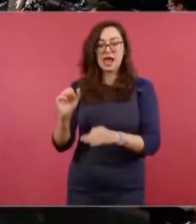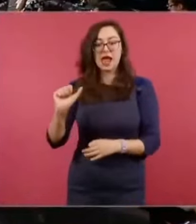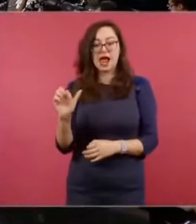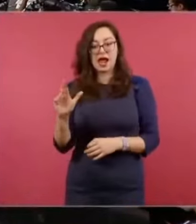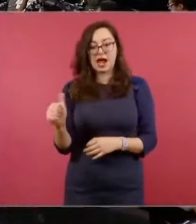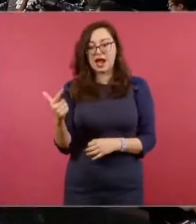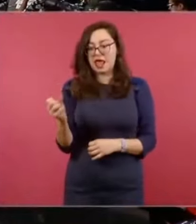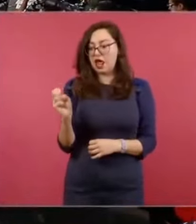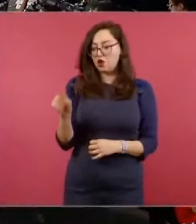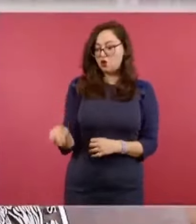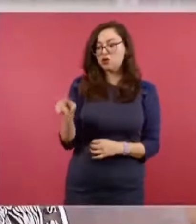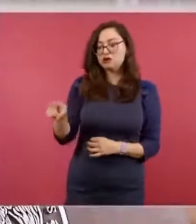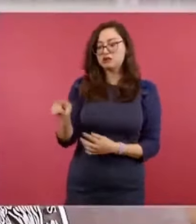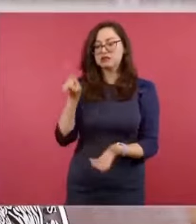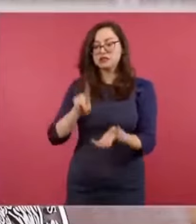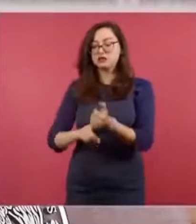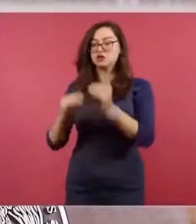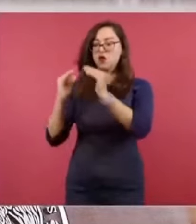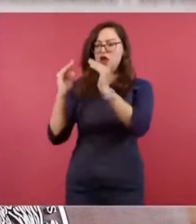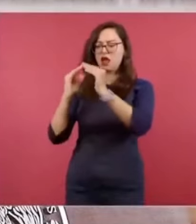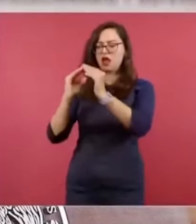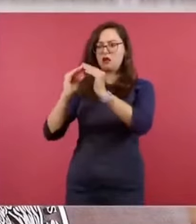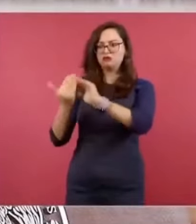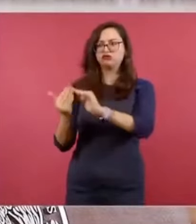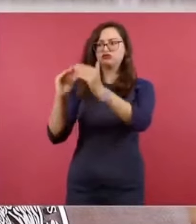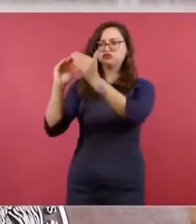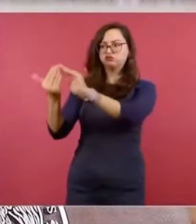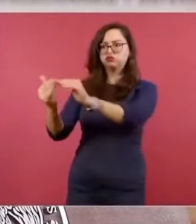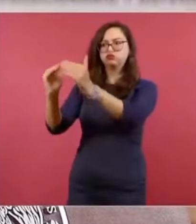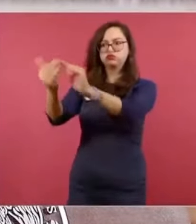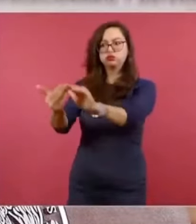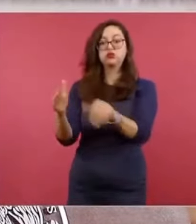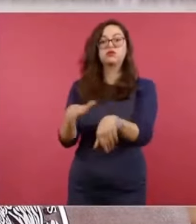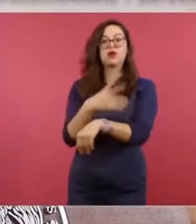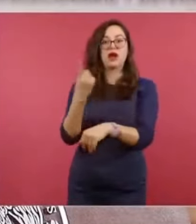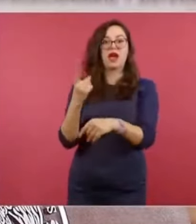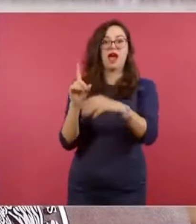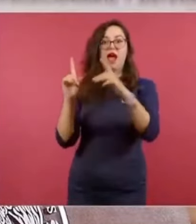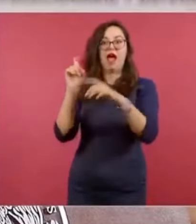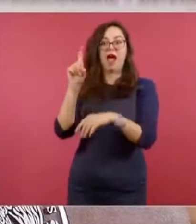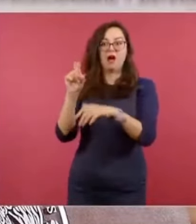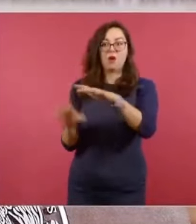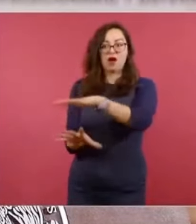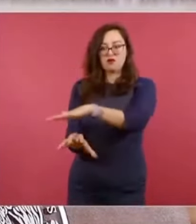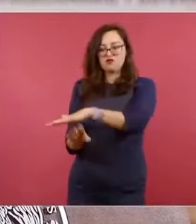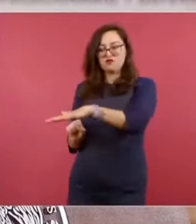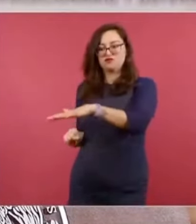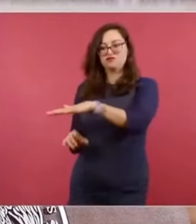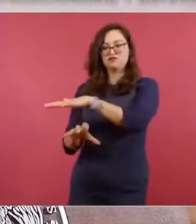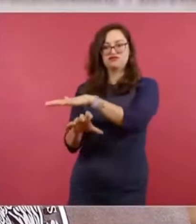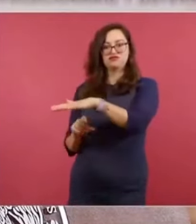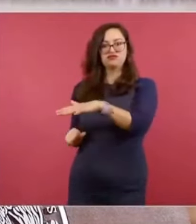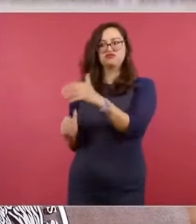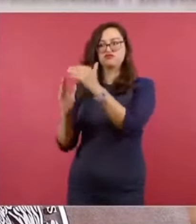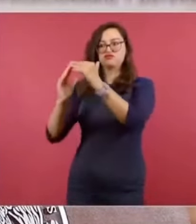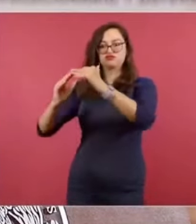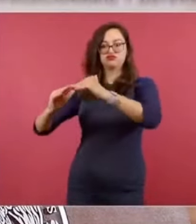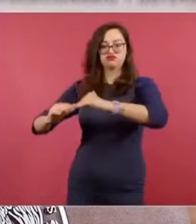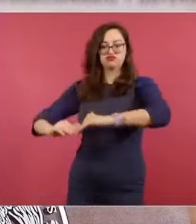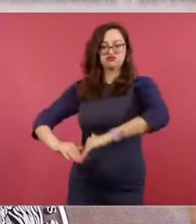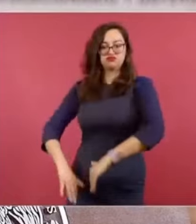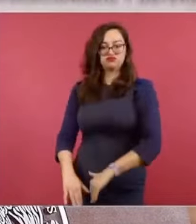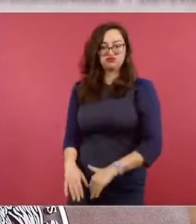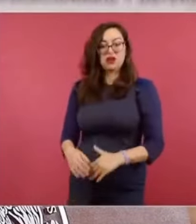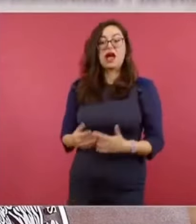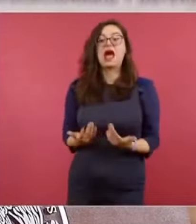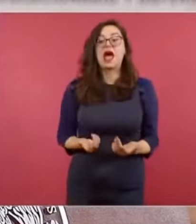daños en casas y que seguramente tiene que ver con estas extracciones masivas de agua y eso